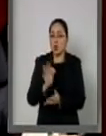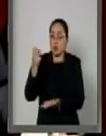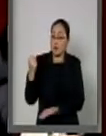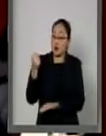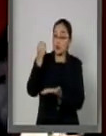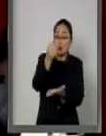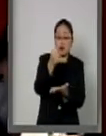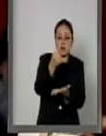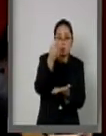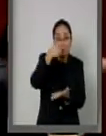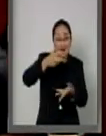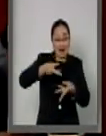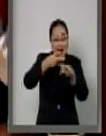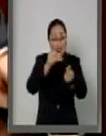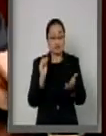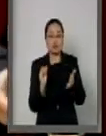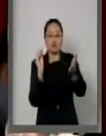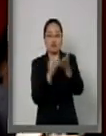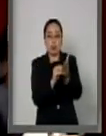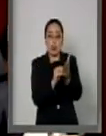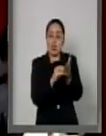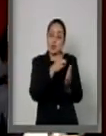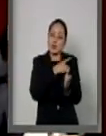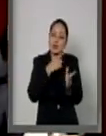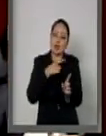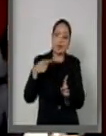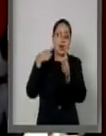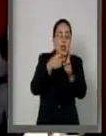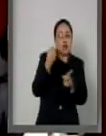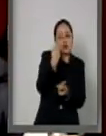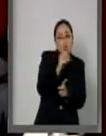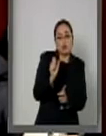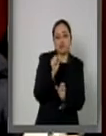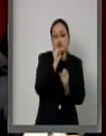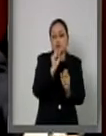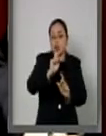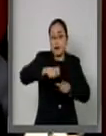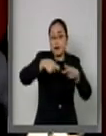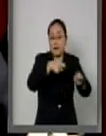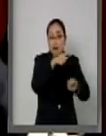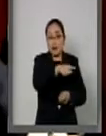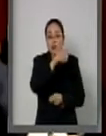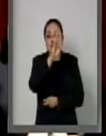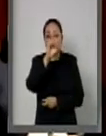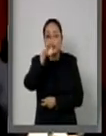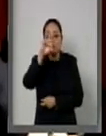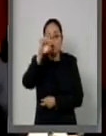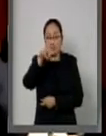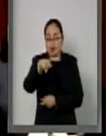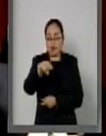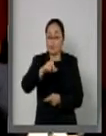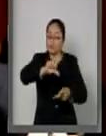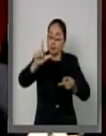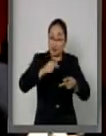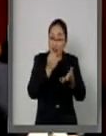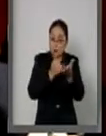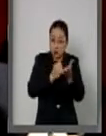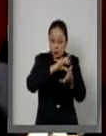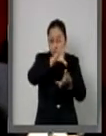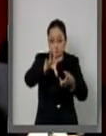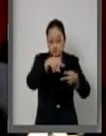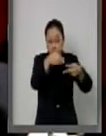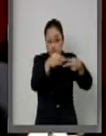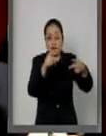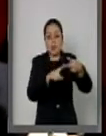presupuesto programable se encuentre al inicio como saldo del Fonden. Además de los recursos fiscales, el Fonden se alimenta